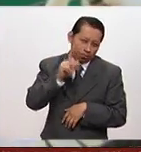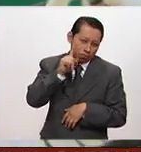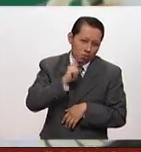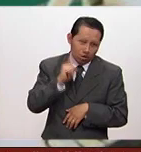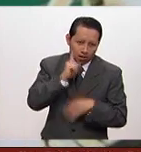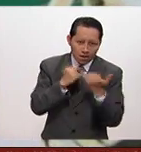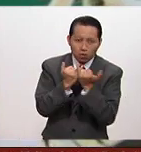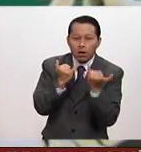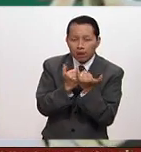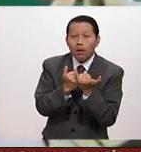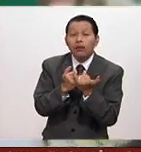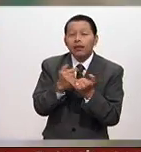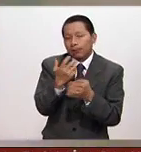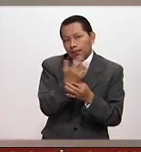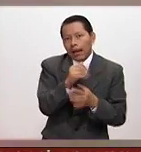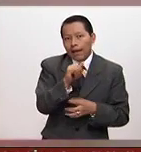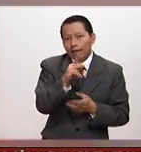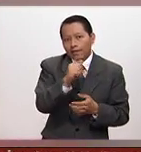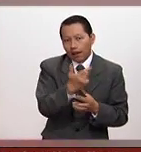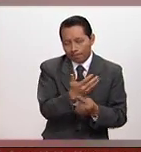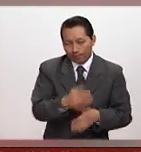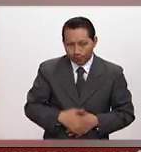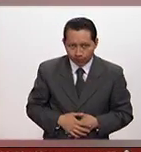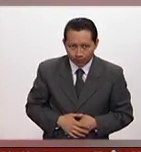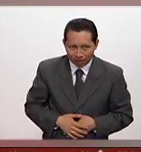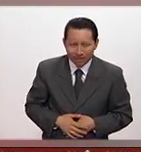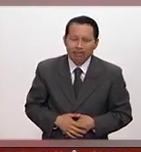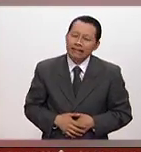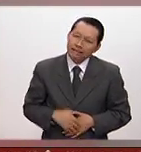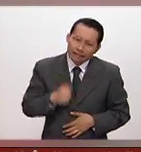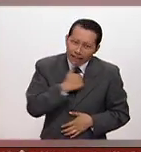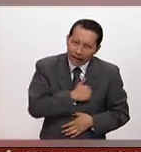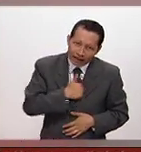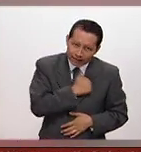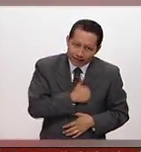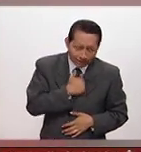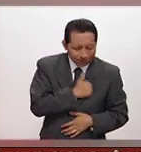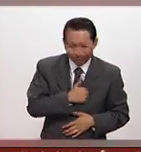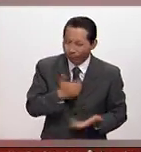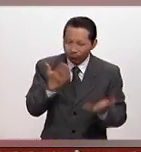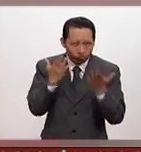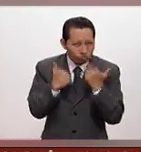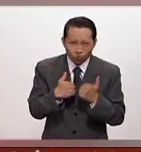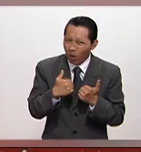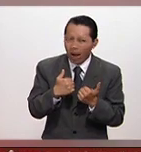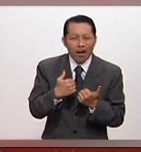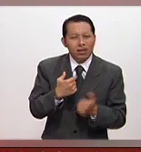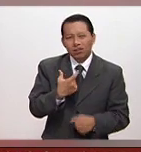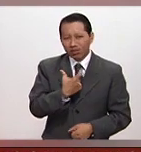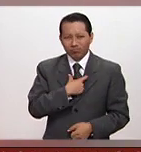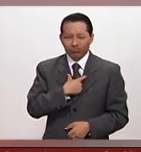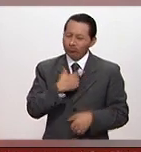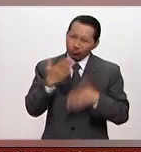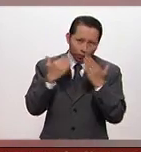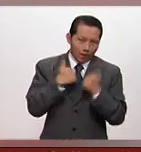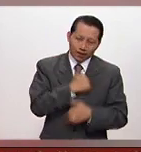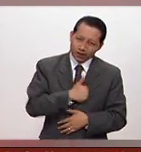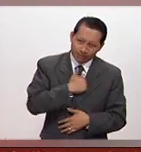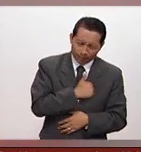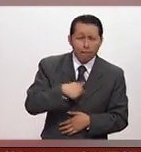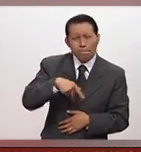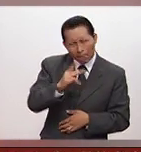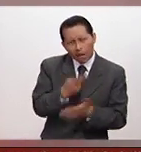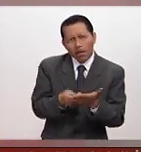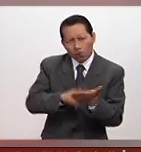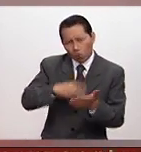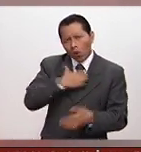competencia, esto nos platicó Aida Román. Lamento no poder llevarles otra medalla, pero bueno, estoy contenta porque hice mi mejor